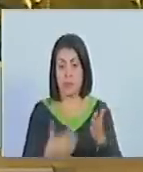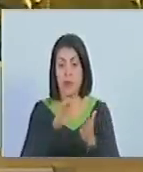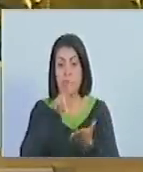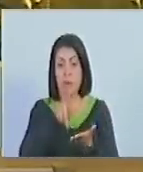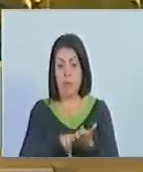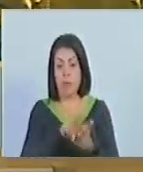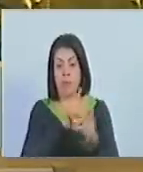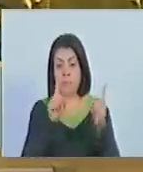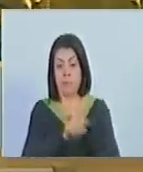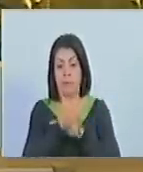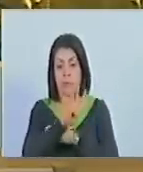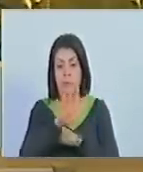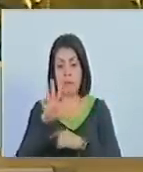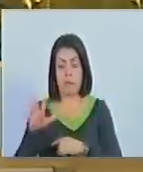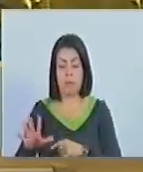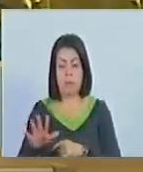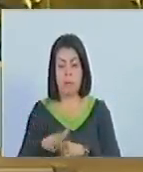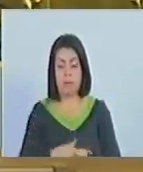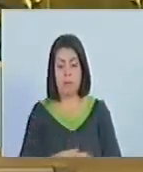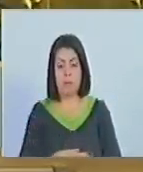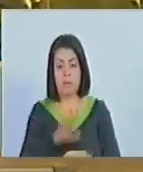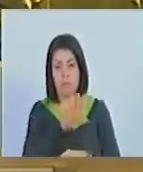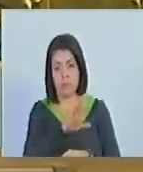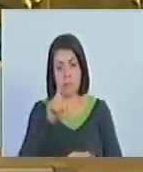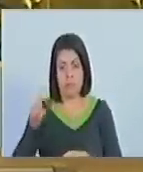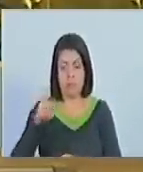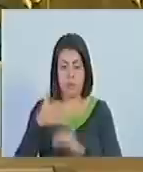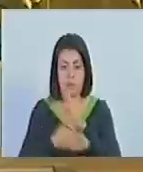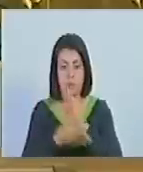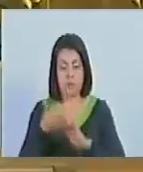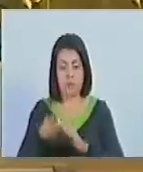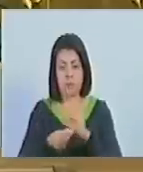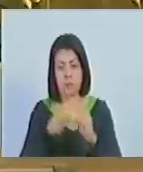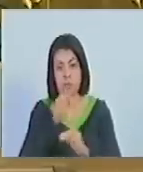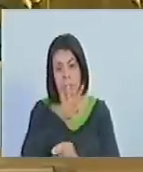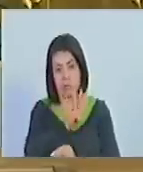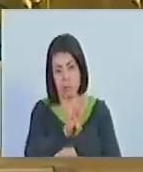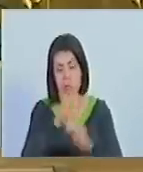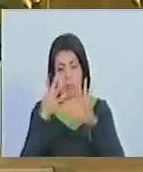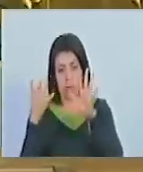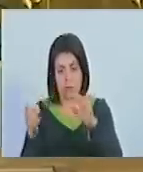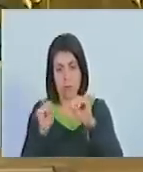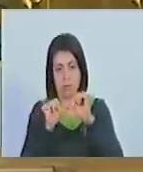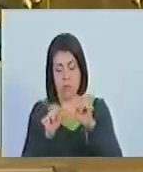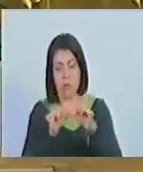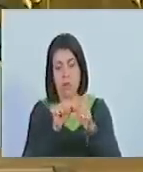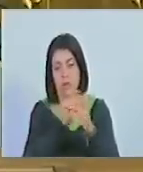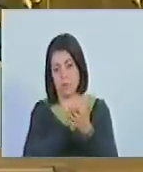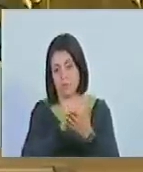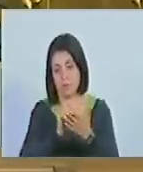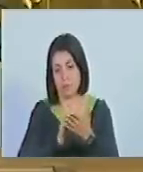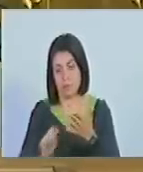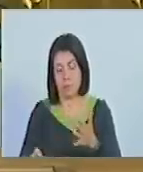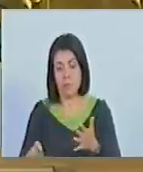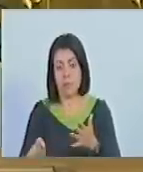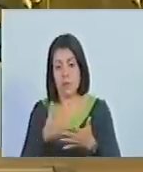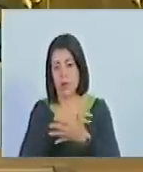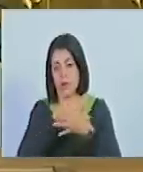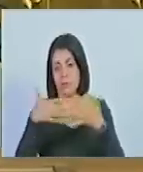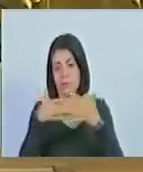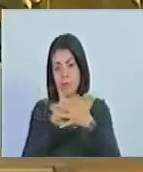modificación el contenido del artículo 51, que pasa a ser el artículo 49, quedando redactado de la siguiente manera.